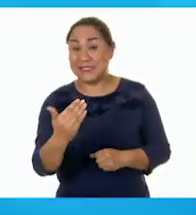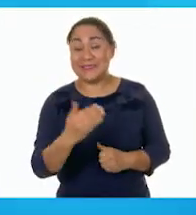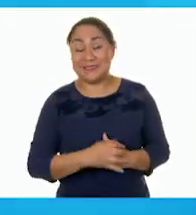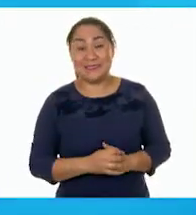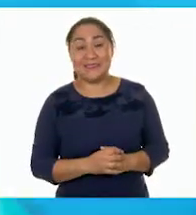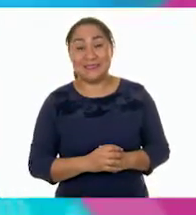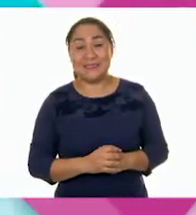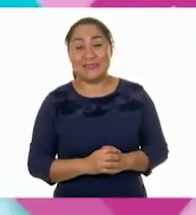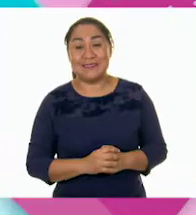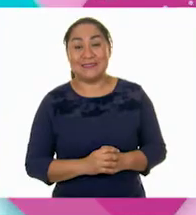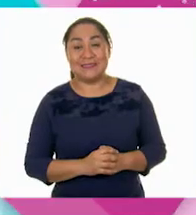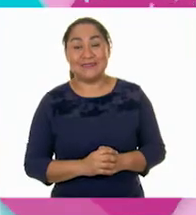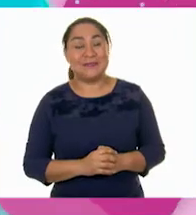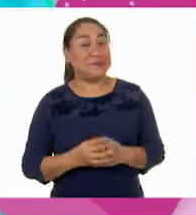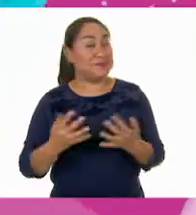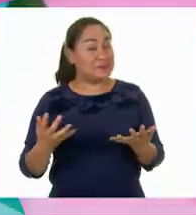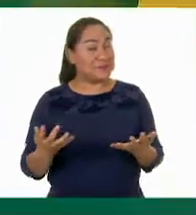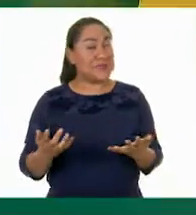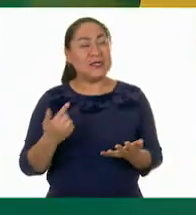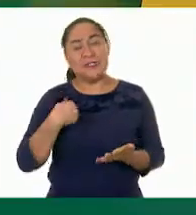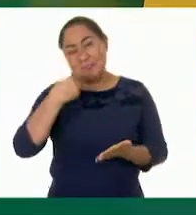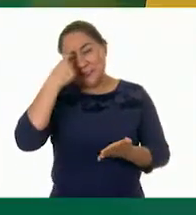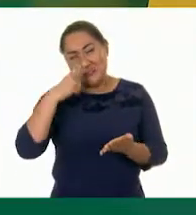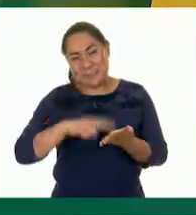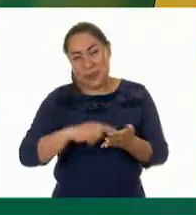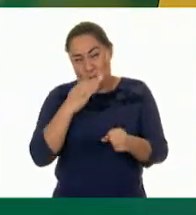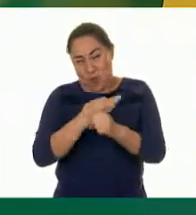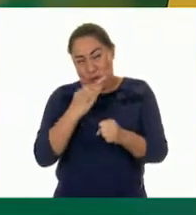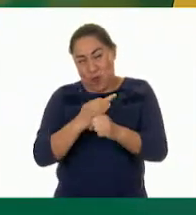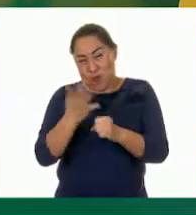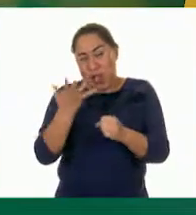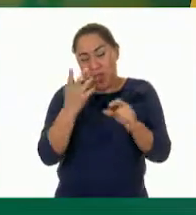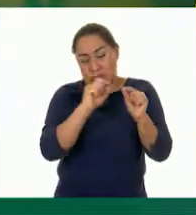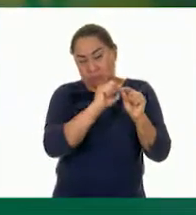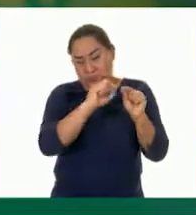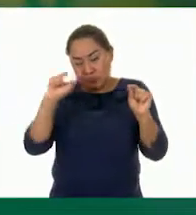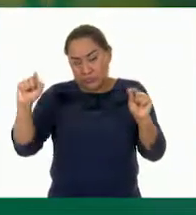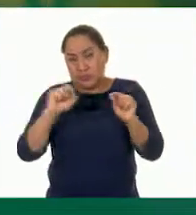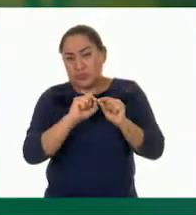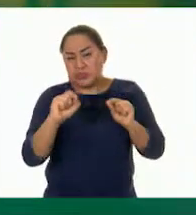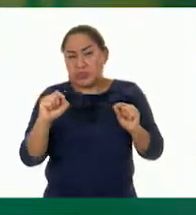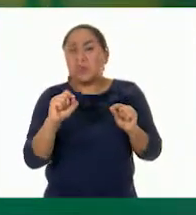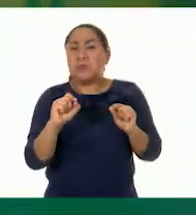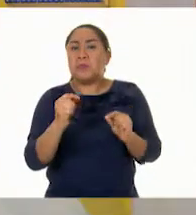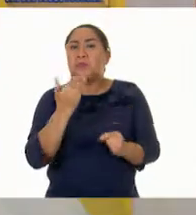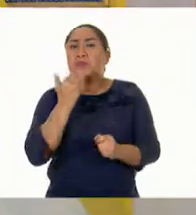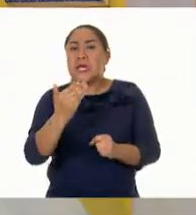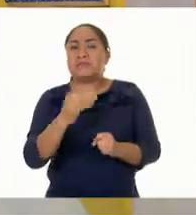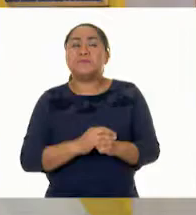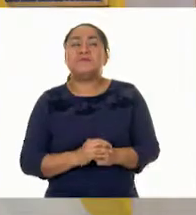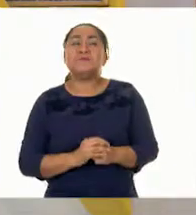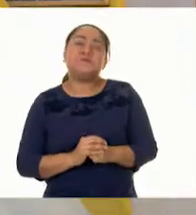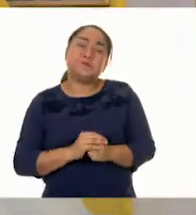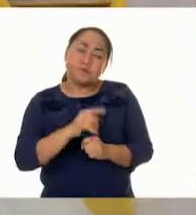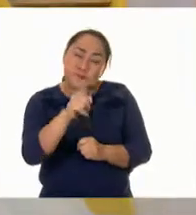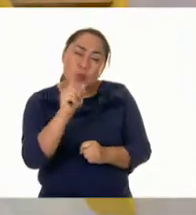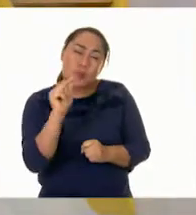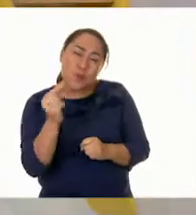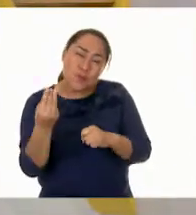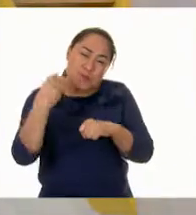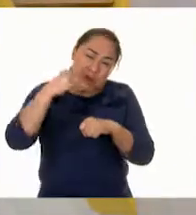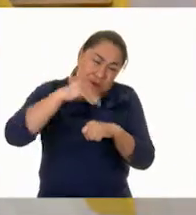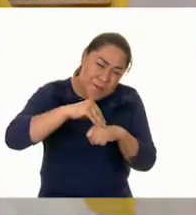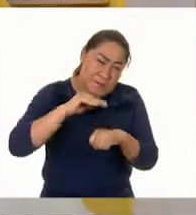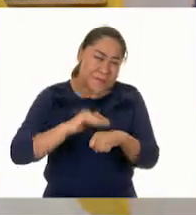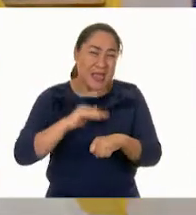entonces? Quedó... Creo que nuestras rectas quedaron muy bien. Ahora, si quieren completar un poquito más estas